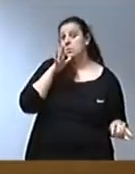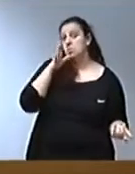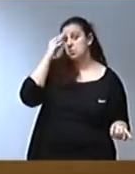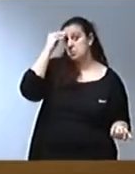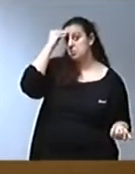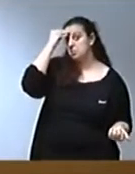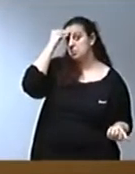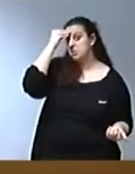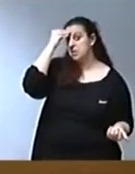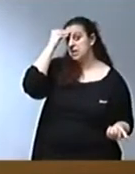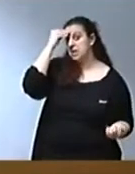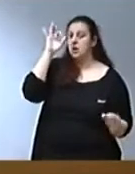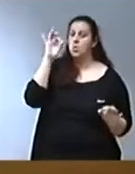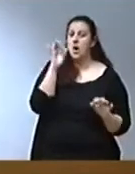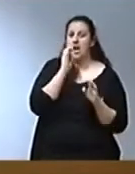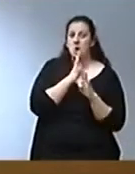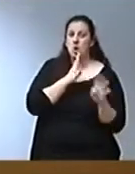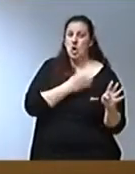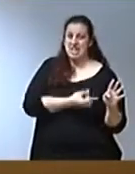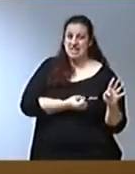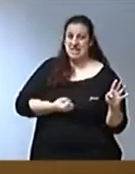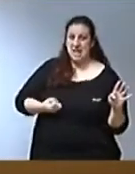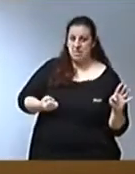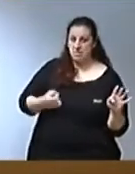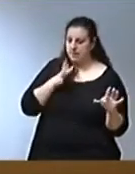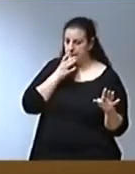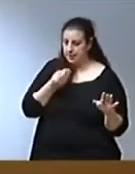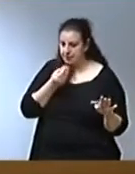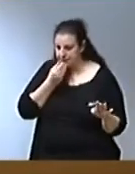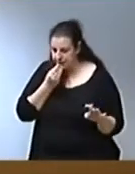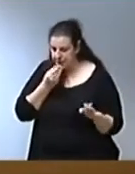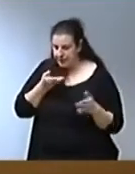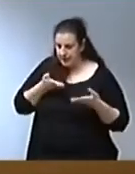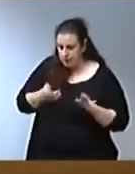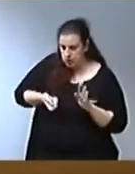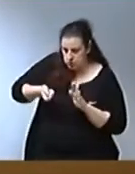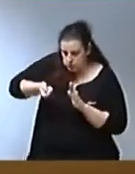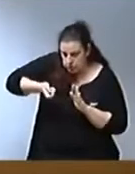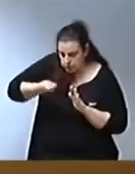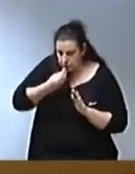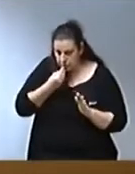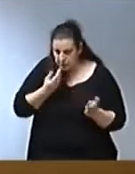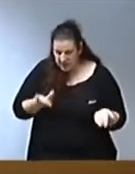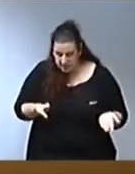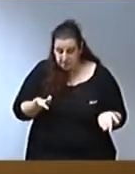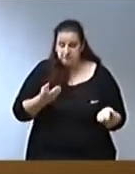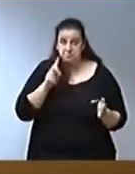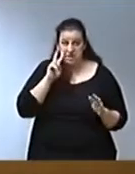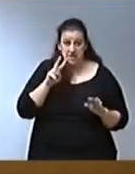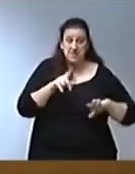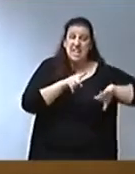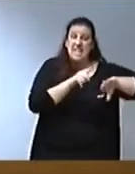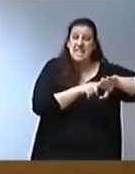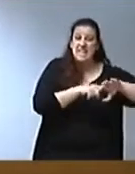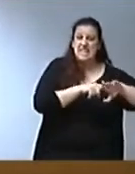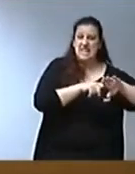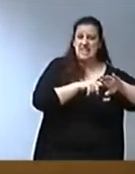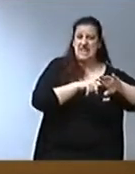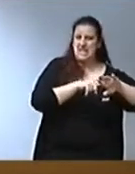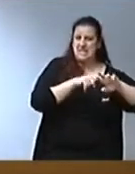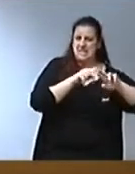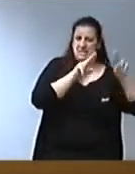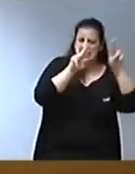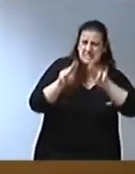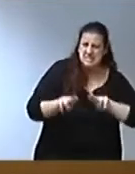que está en las colas del hambre para seguir alimentando a sus hijos. Pues miren, representan ustedes la izquierda más sectaria, crispada, cascosa y